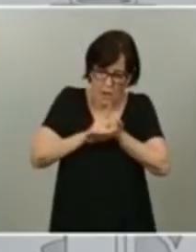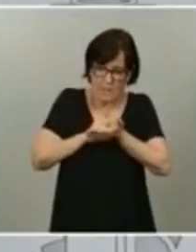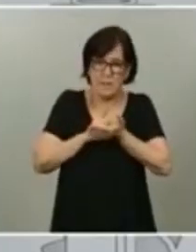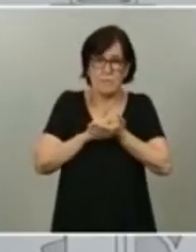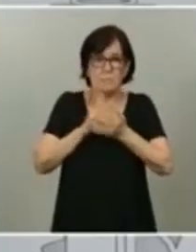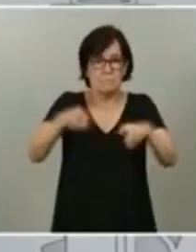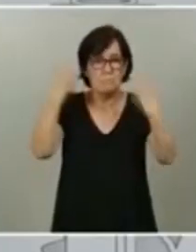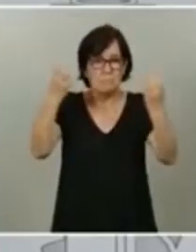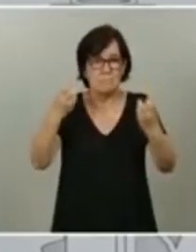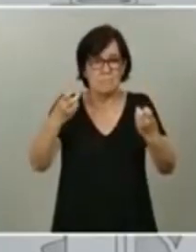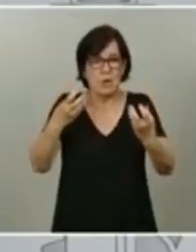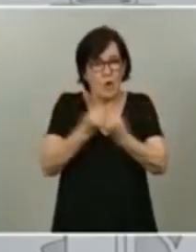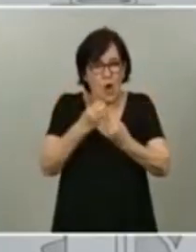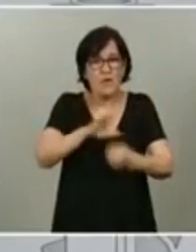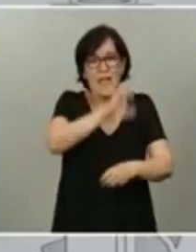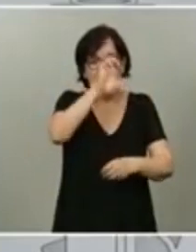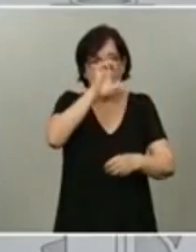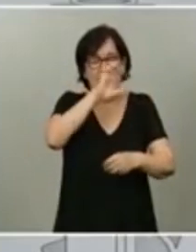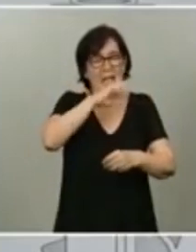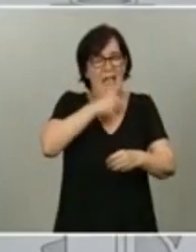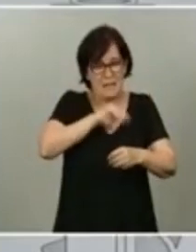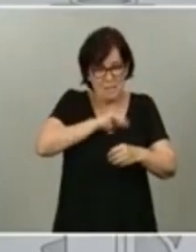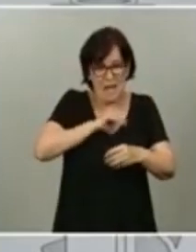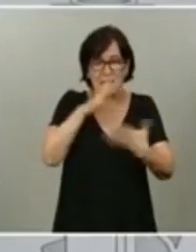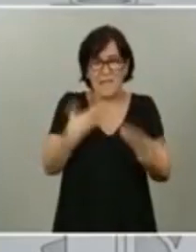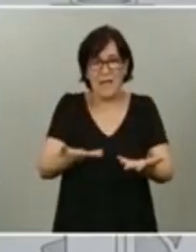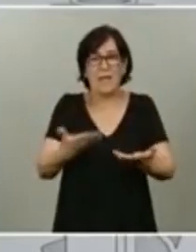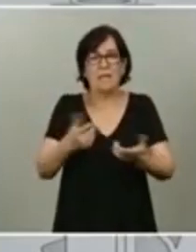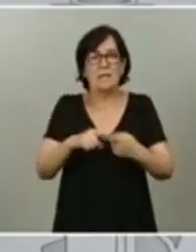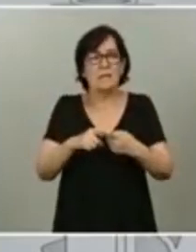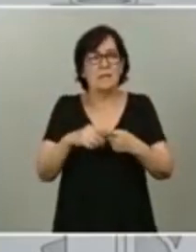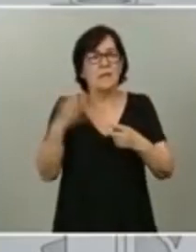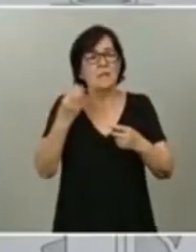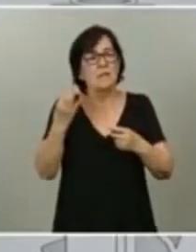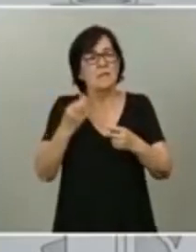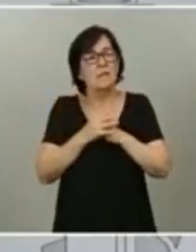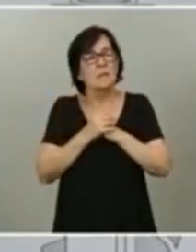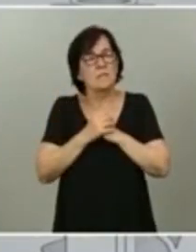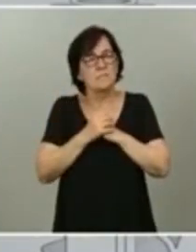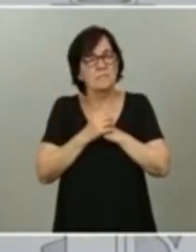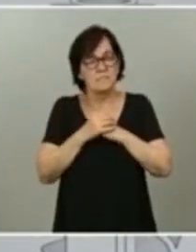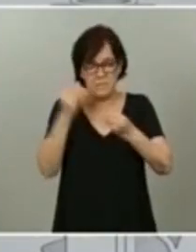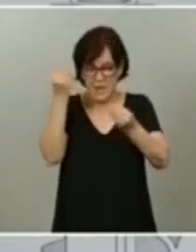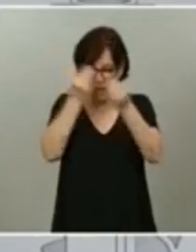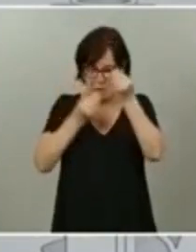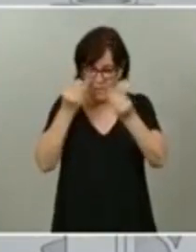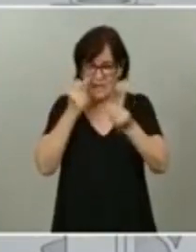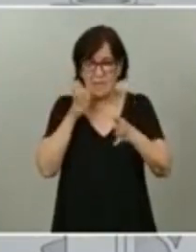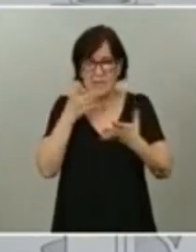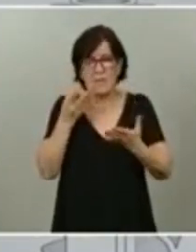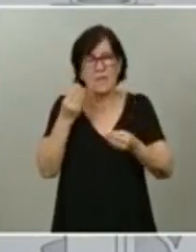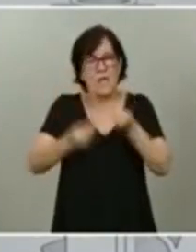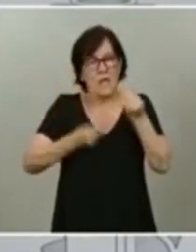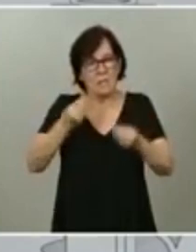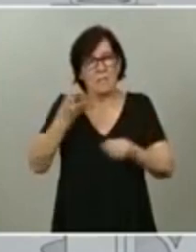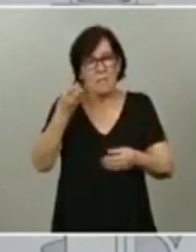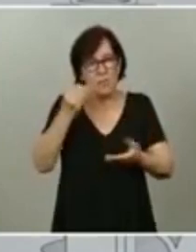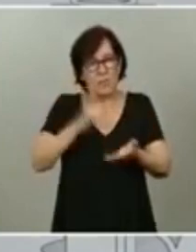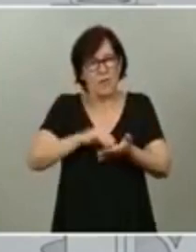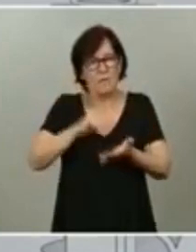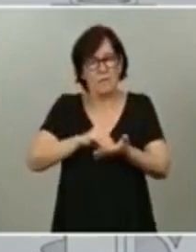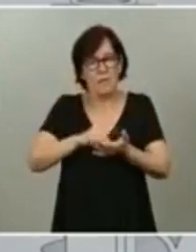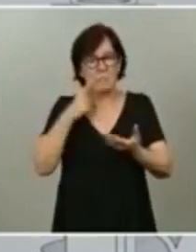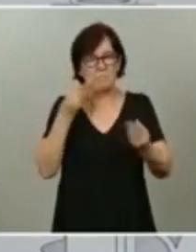Debe ser la reflexión que compartimos en muchas ocasiones, de que da la sensación de